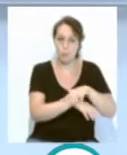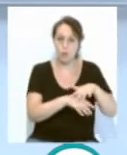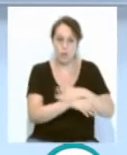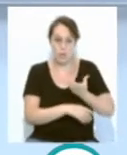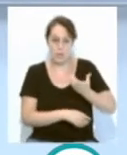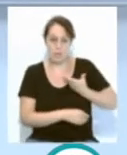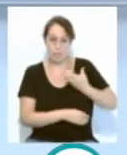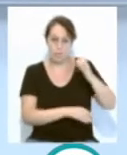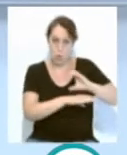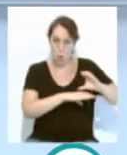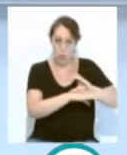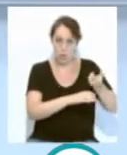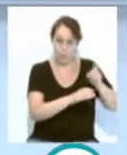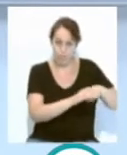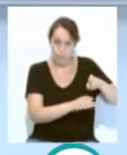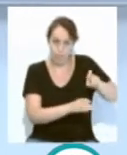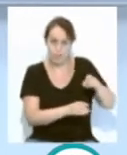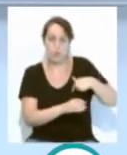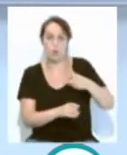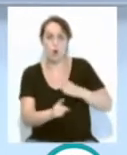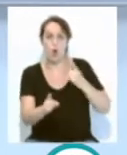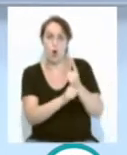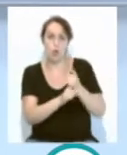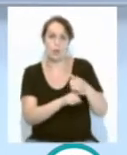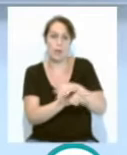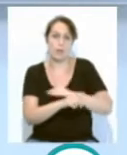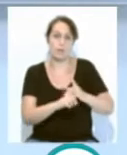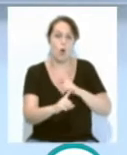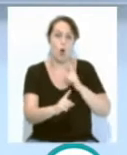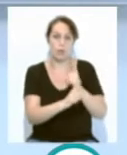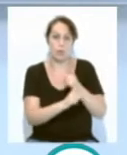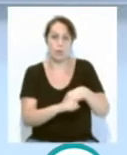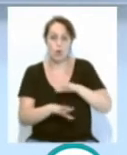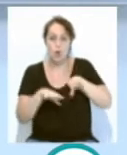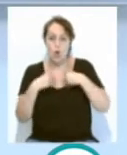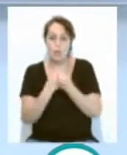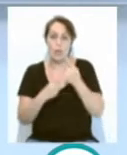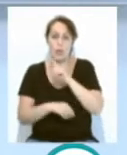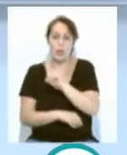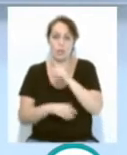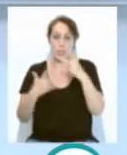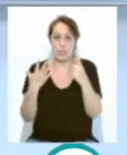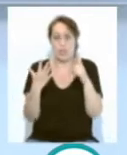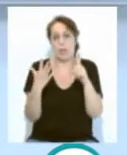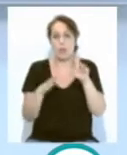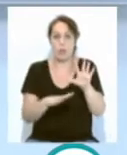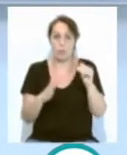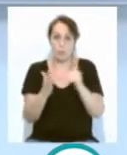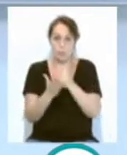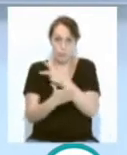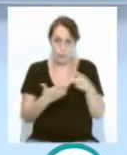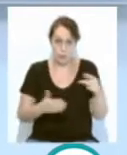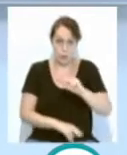frente al resto de la oposición. Estos presupuestos ascienden a casi 165 millones de euros y son los segundos